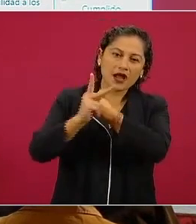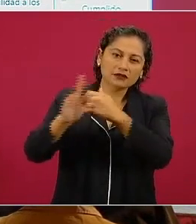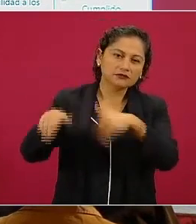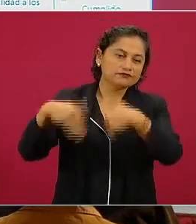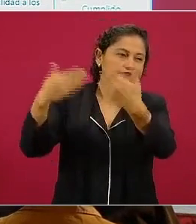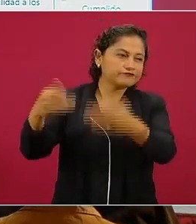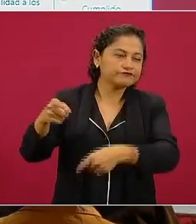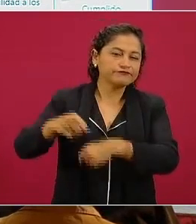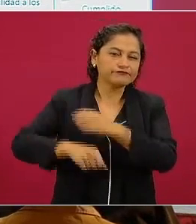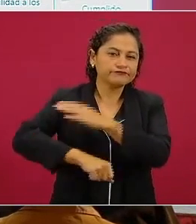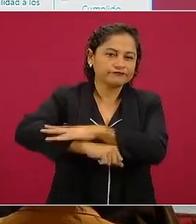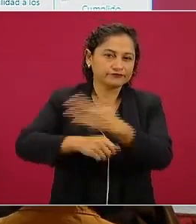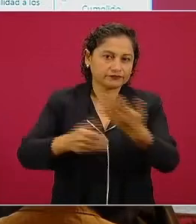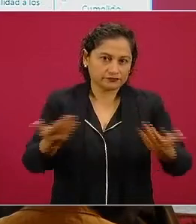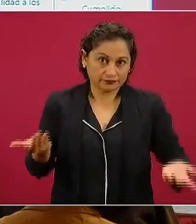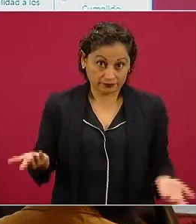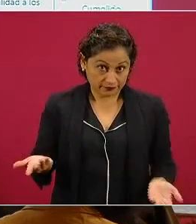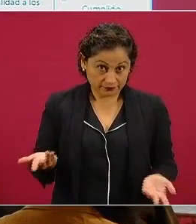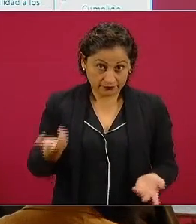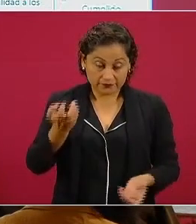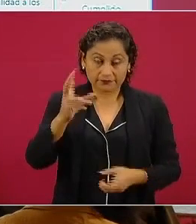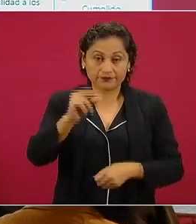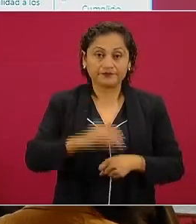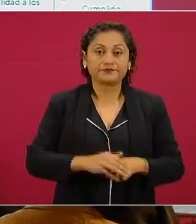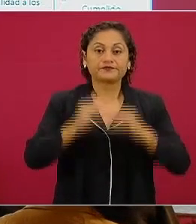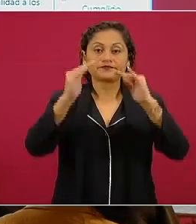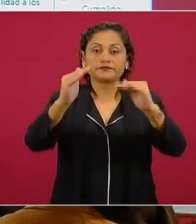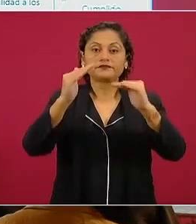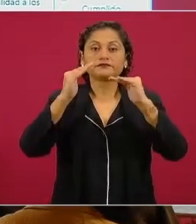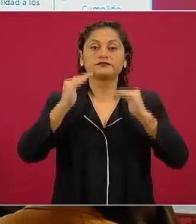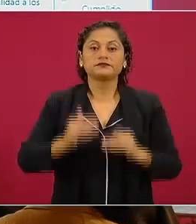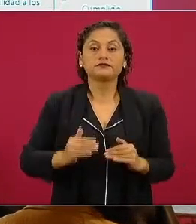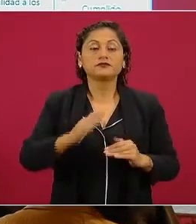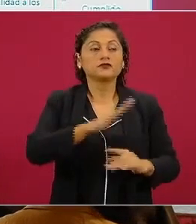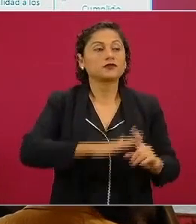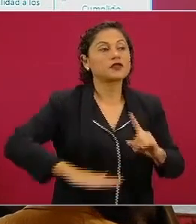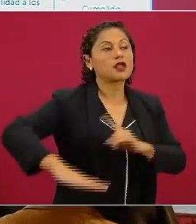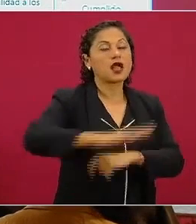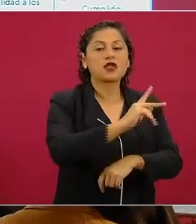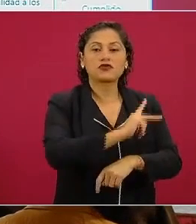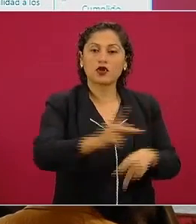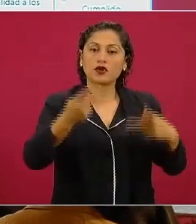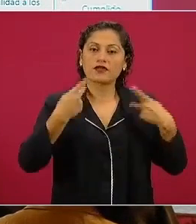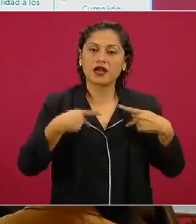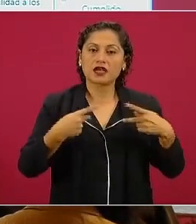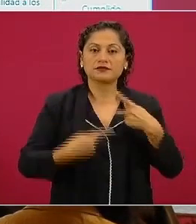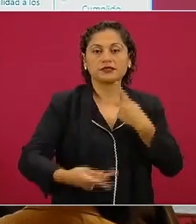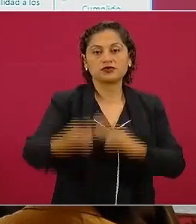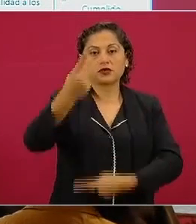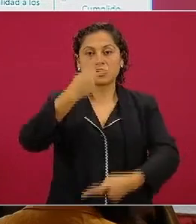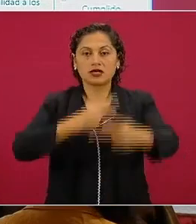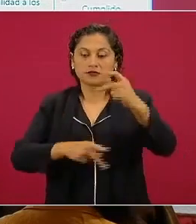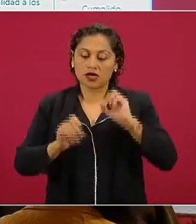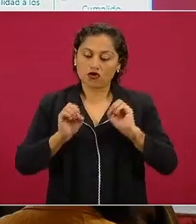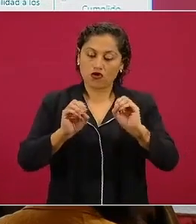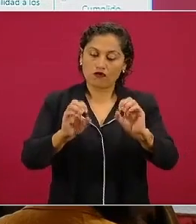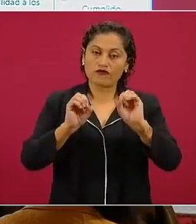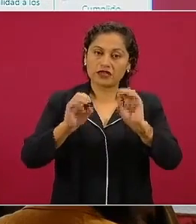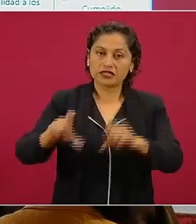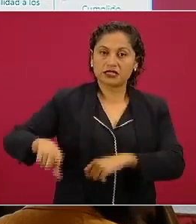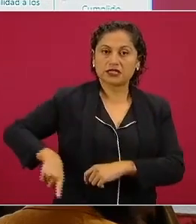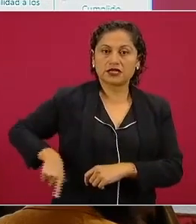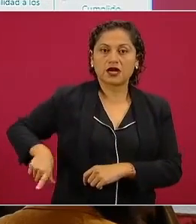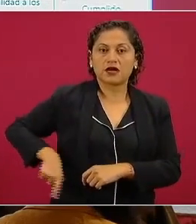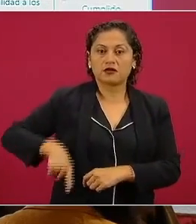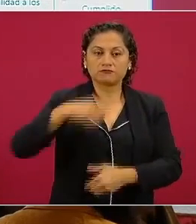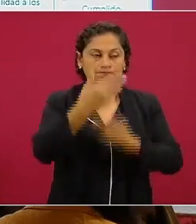se tratará con amabilidad a los ciudadanos en las oficinas públicas aceptando con humildad que ellos son los